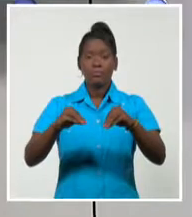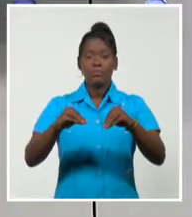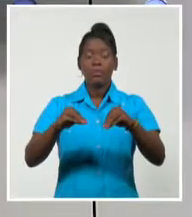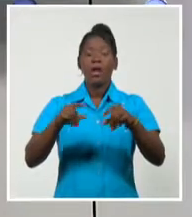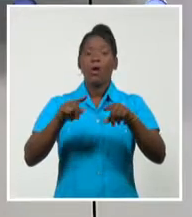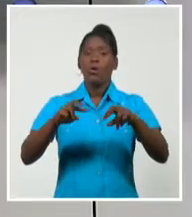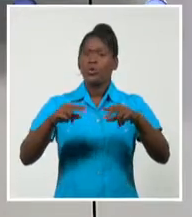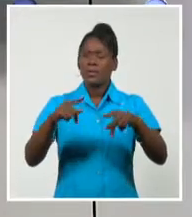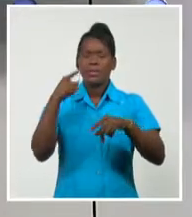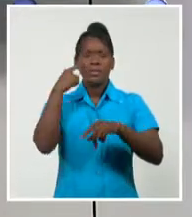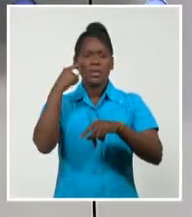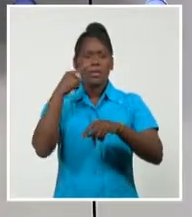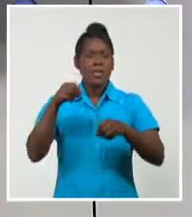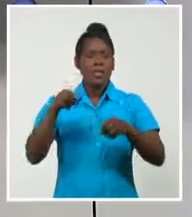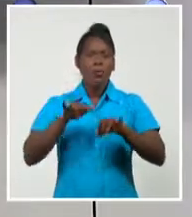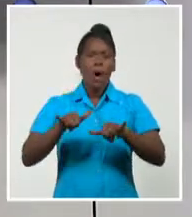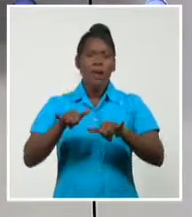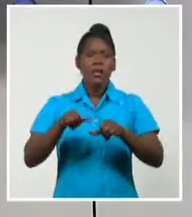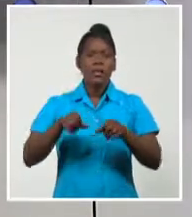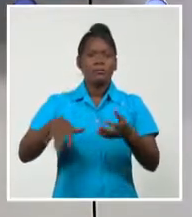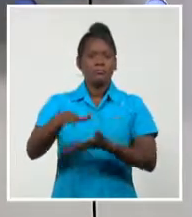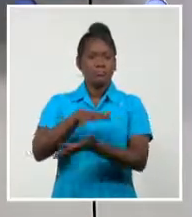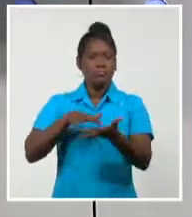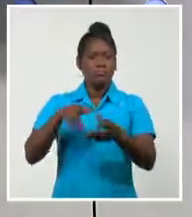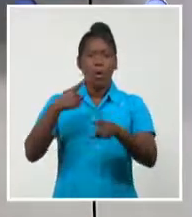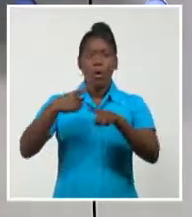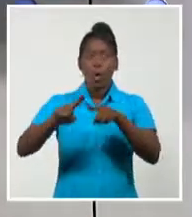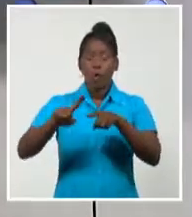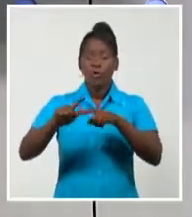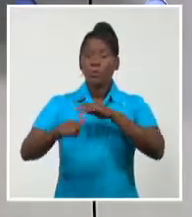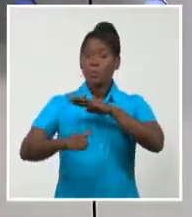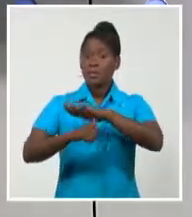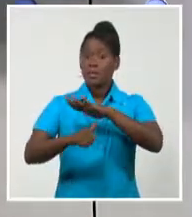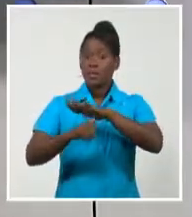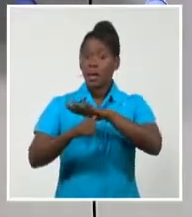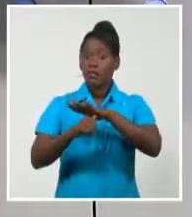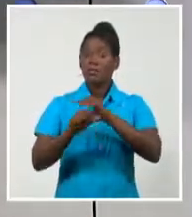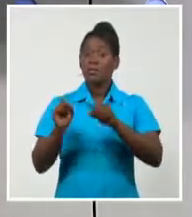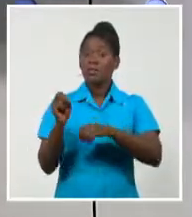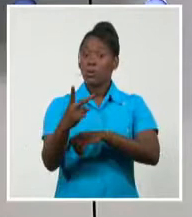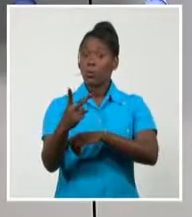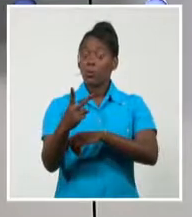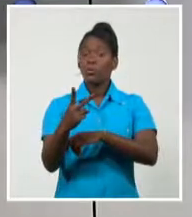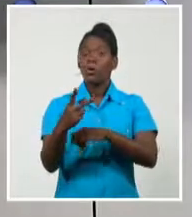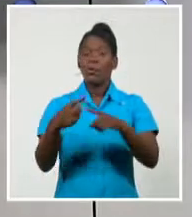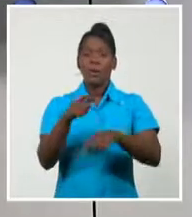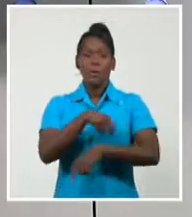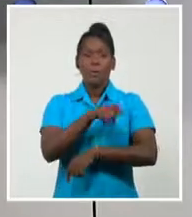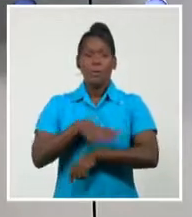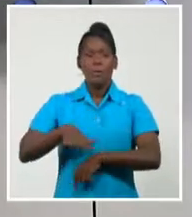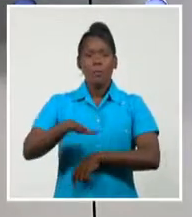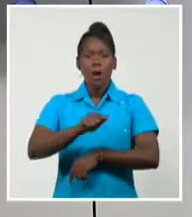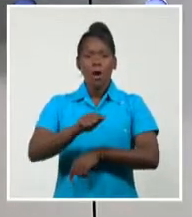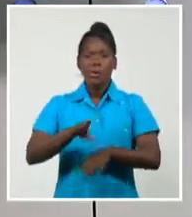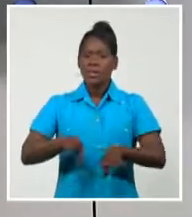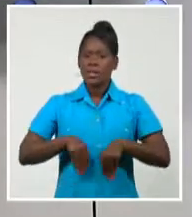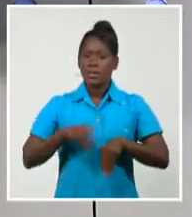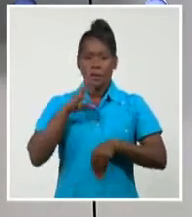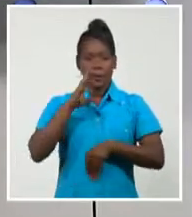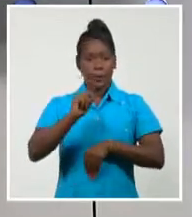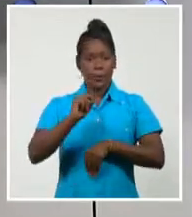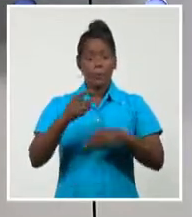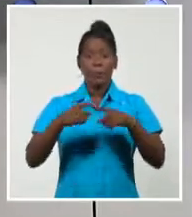intensificaron cuando ocupó el puesto Manuel Merino, quien era rechazado por gran parte de la población. Pero ahora que asumirá un tercer